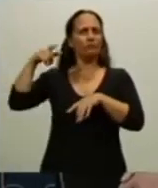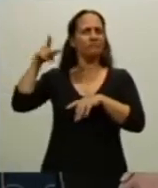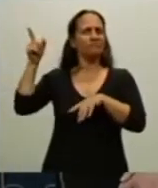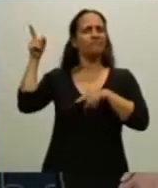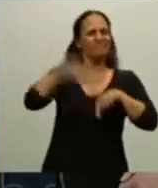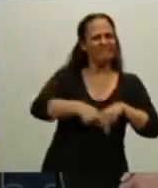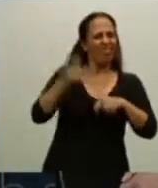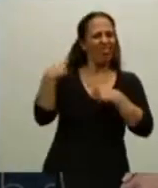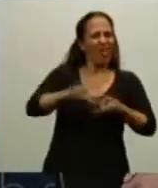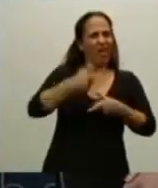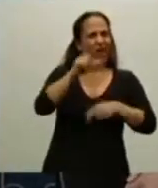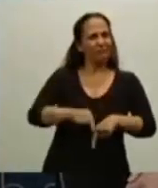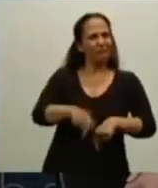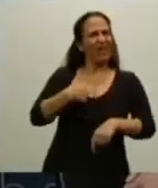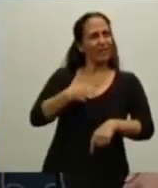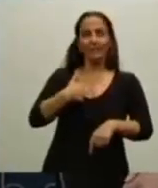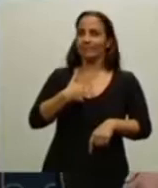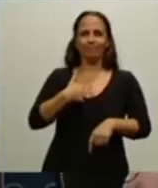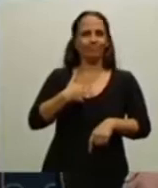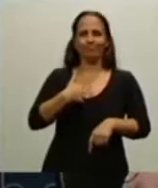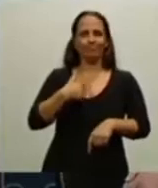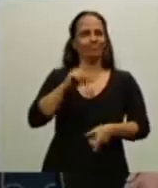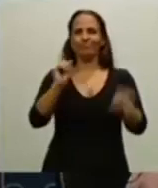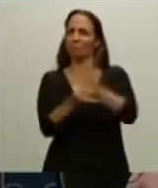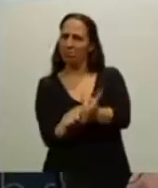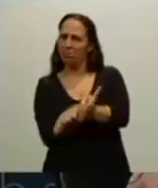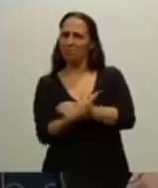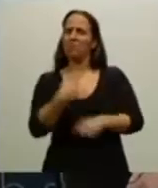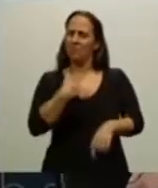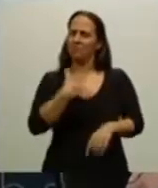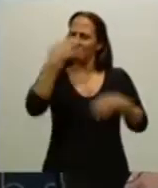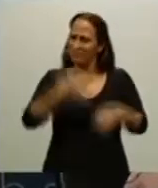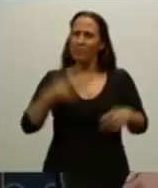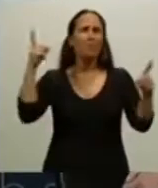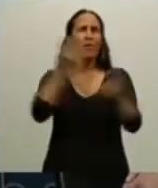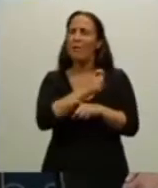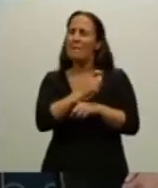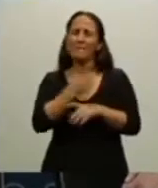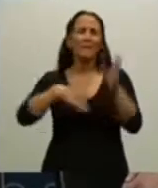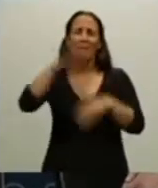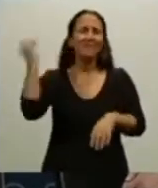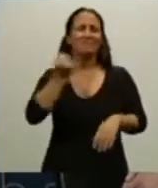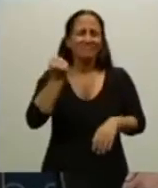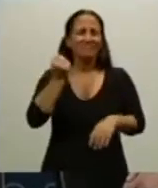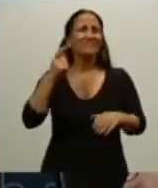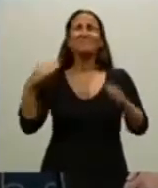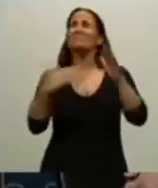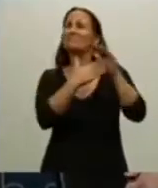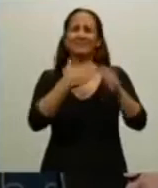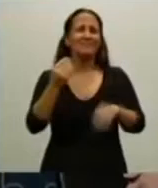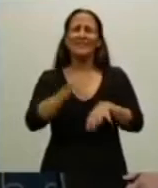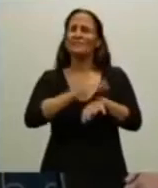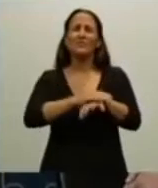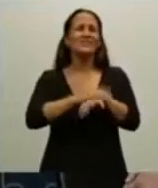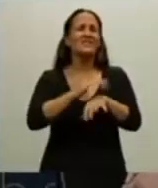Creo que los principales problemas que hemos tenido y la principal responsabilidad